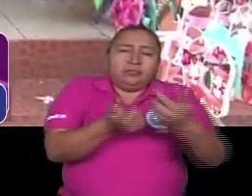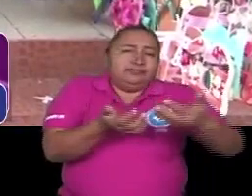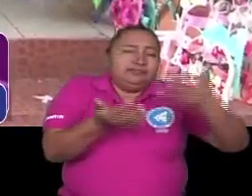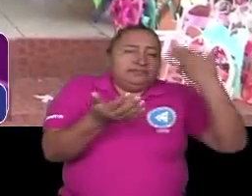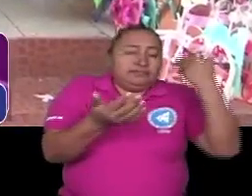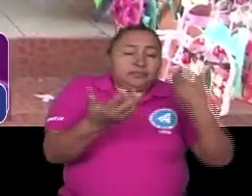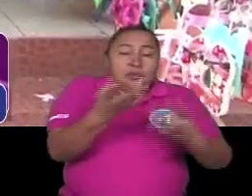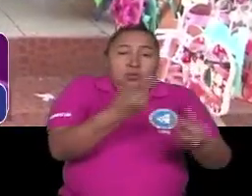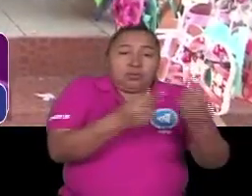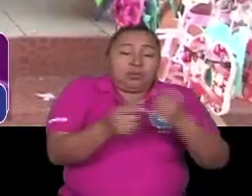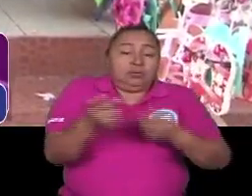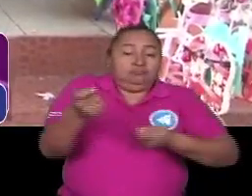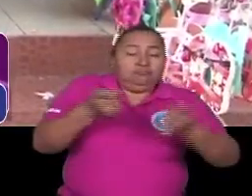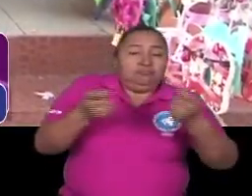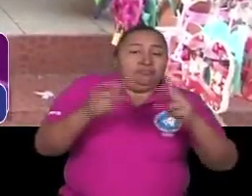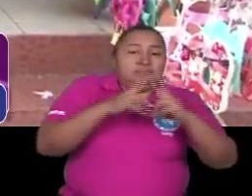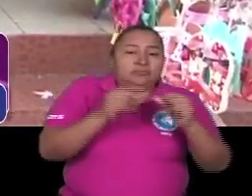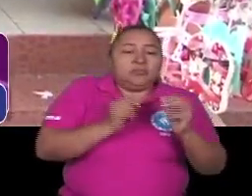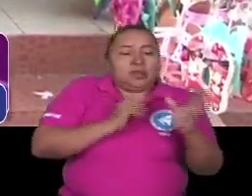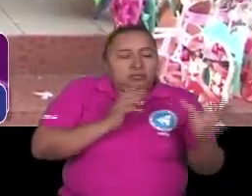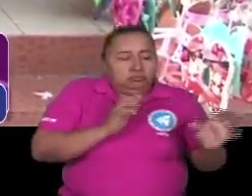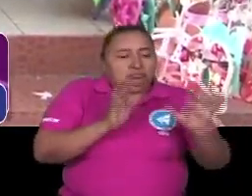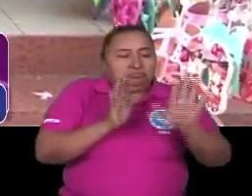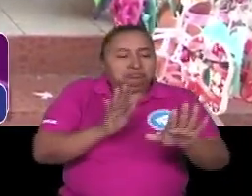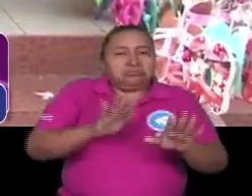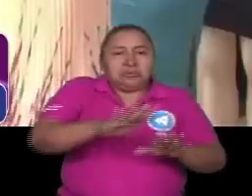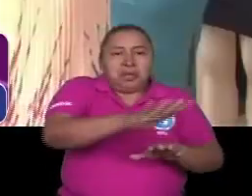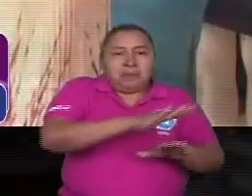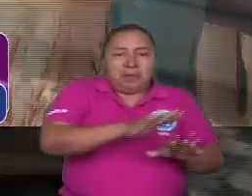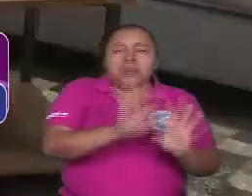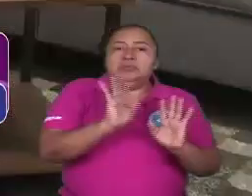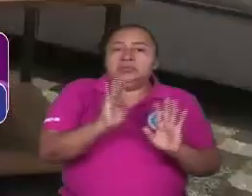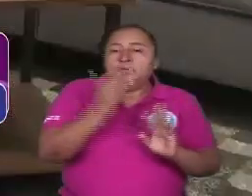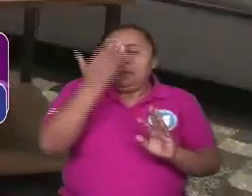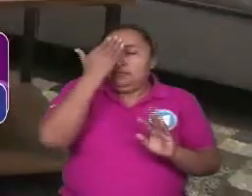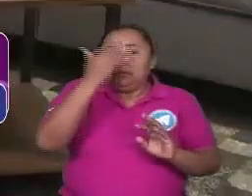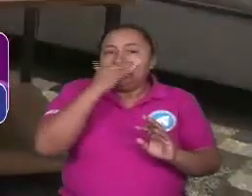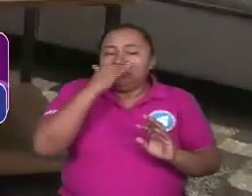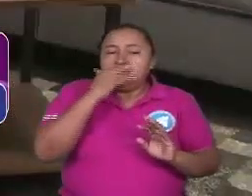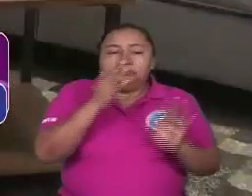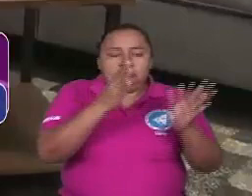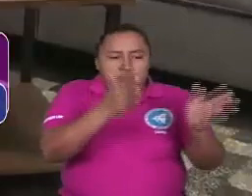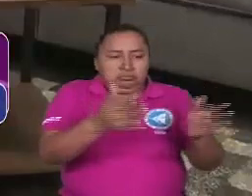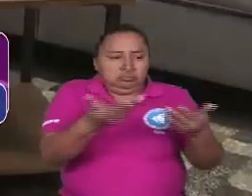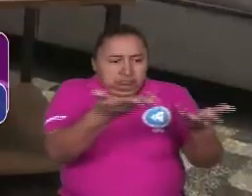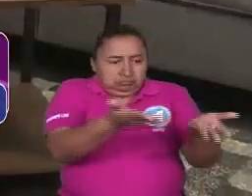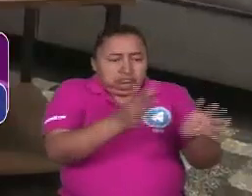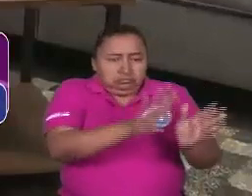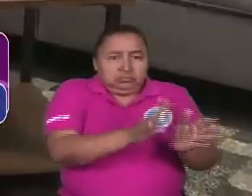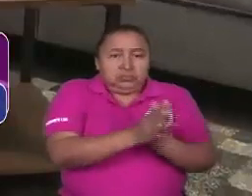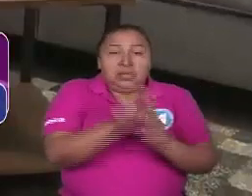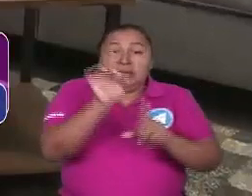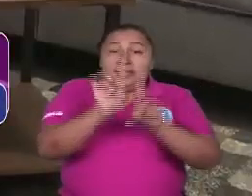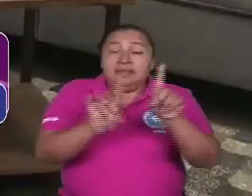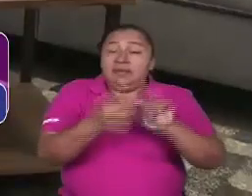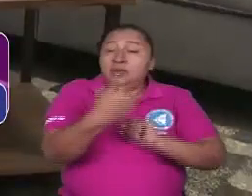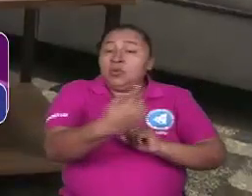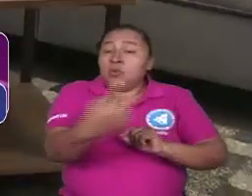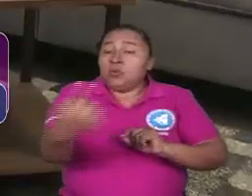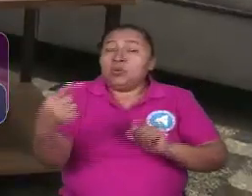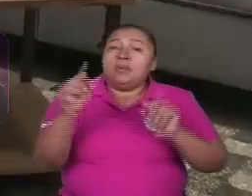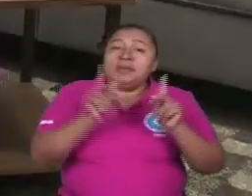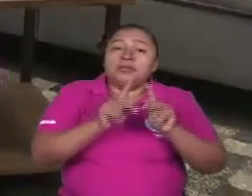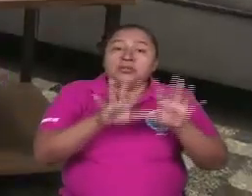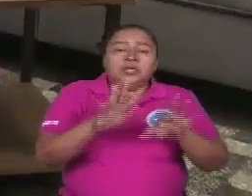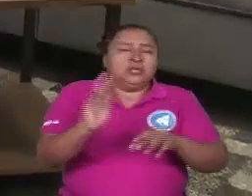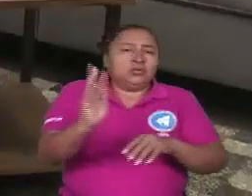manejaban el país, se les dio espacio. Y el Frente Sandinista le reconoció espacio. Y a nivel individual y personal, también